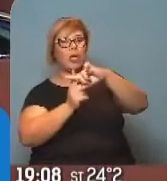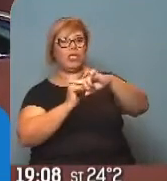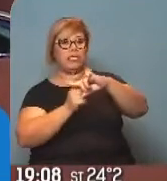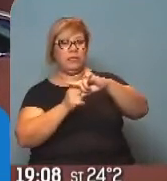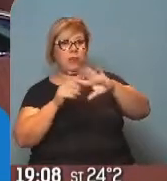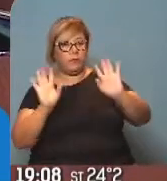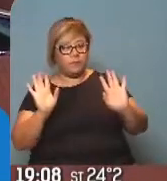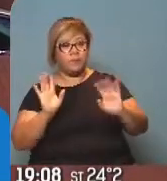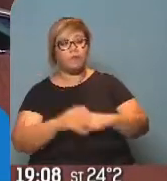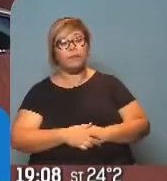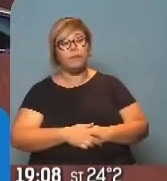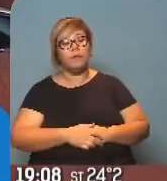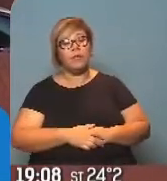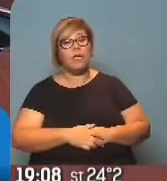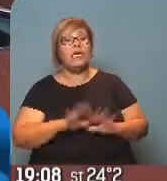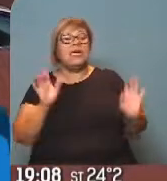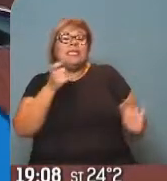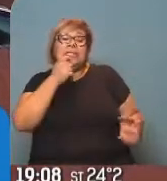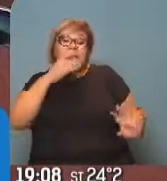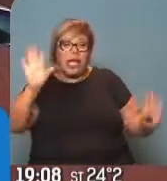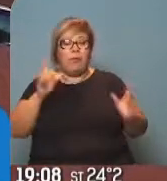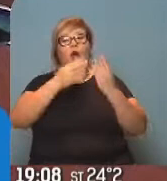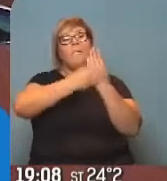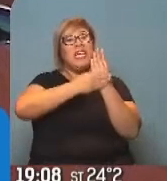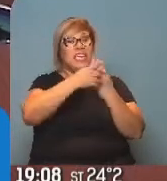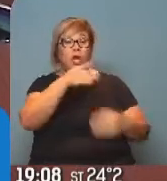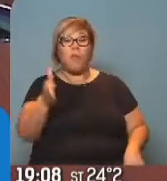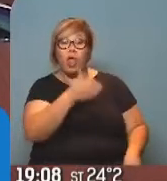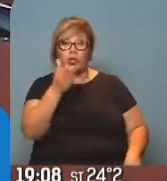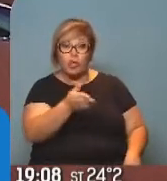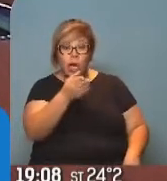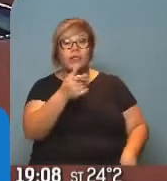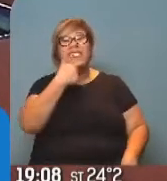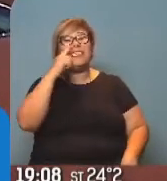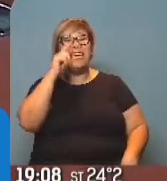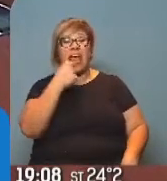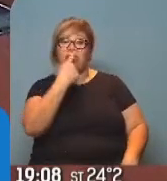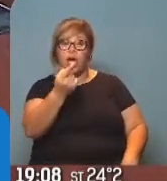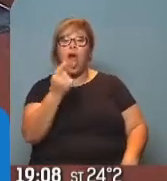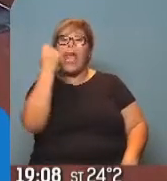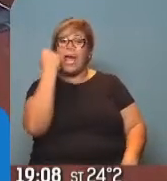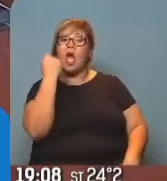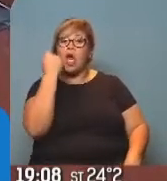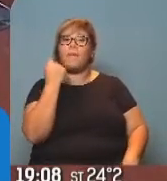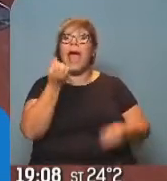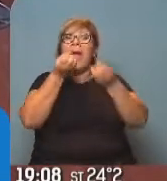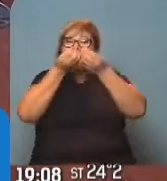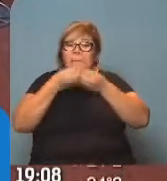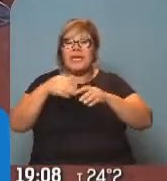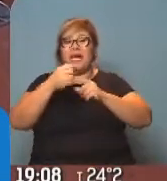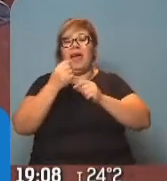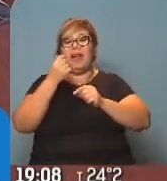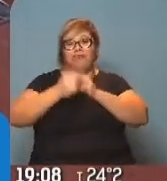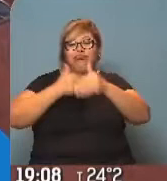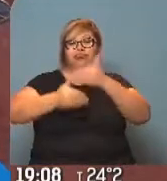supongamos que fuese cierto eso que dice el Ministro, que la economía está dando la vuelta y empezando a reactivarse. Lo que está pasando con el dólar en estos días obviamente no ayuda,